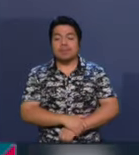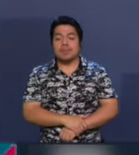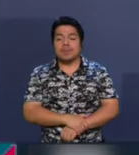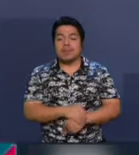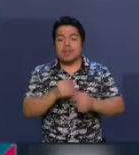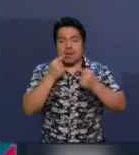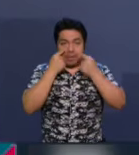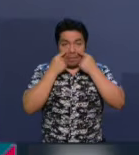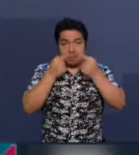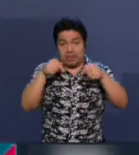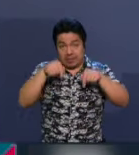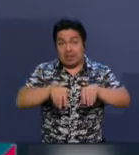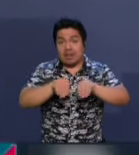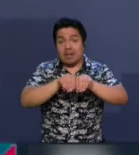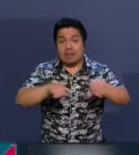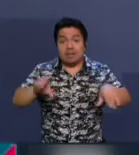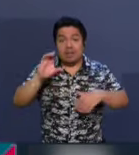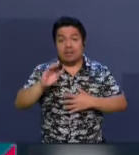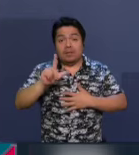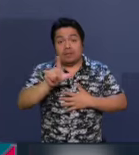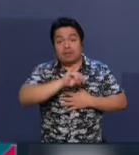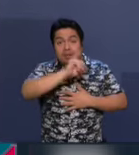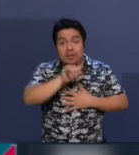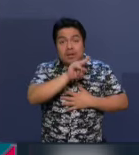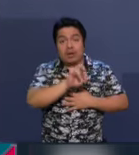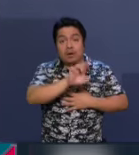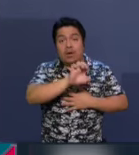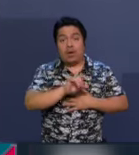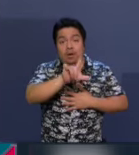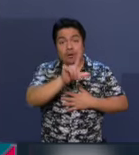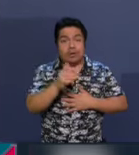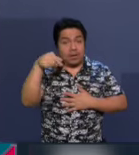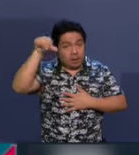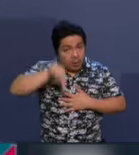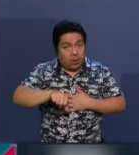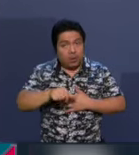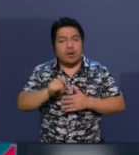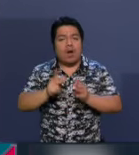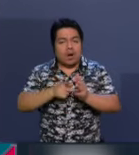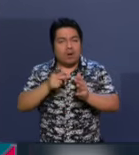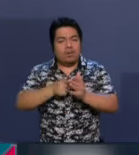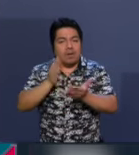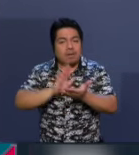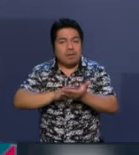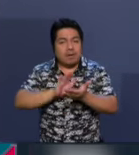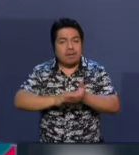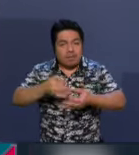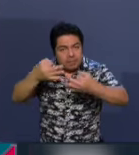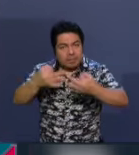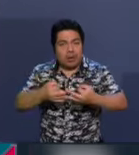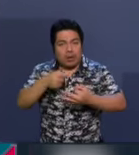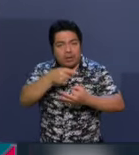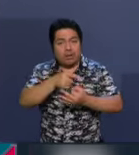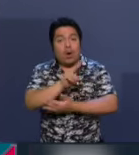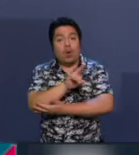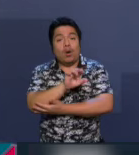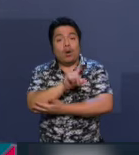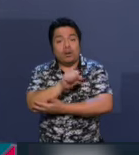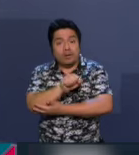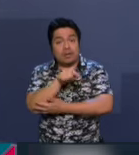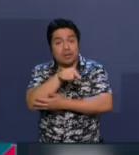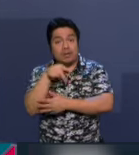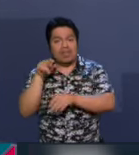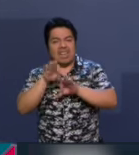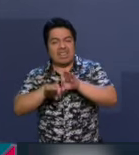Lo dijo aquí en Informe Capital Javier Corral la semana pasada y hoy lo confirma con sustento jurídico Ulises Lara. El intento de